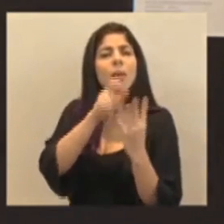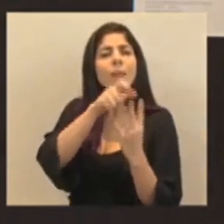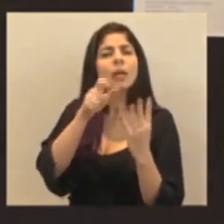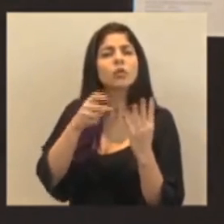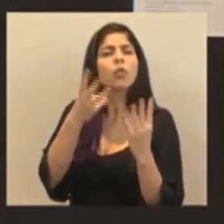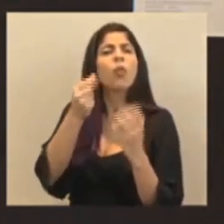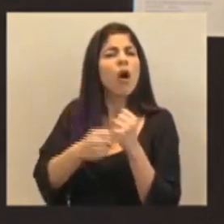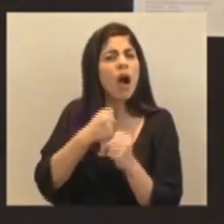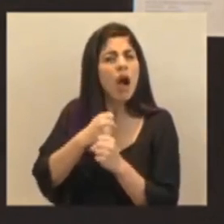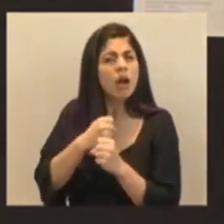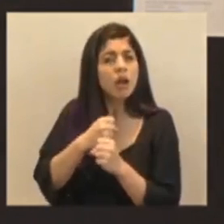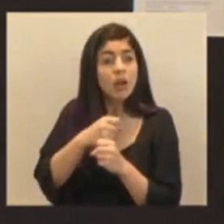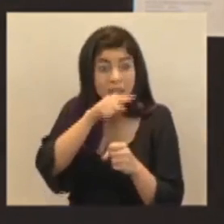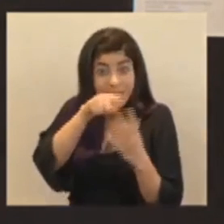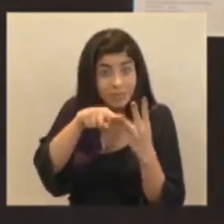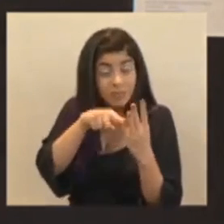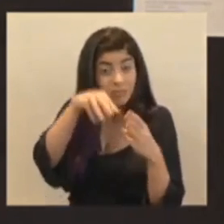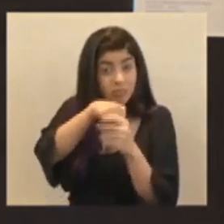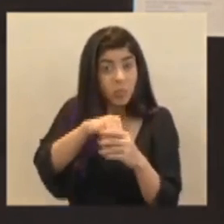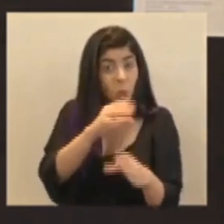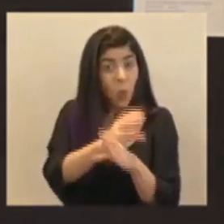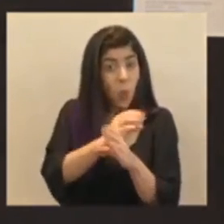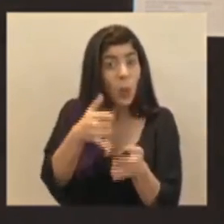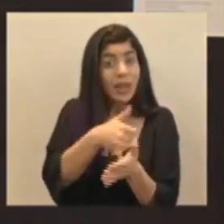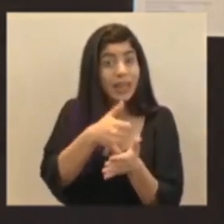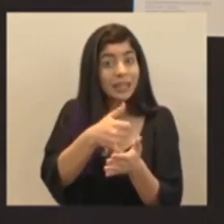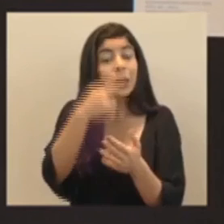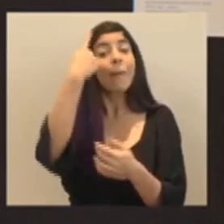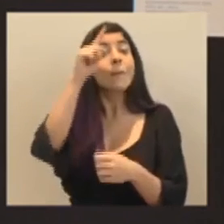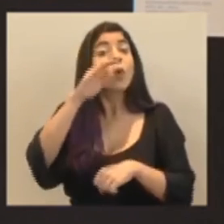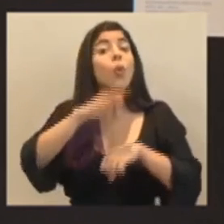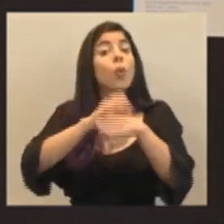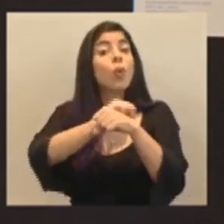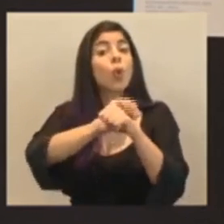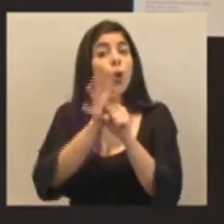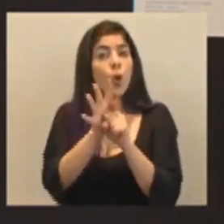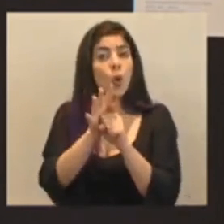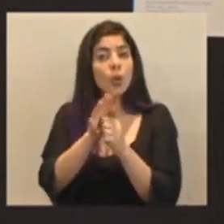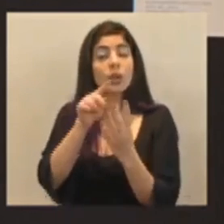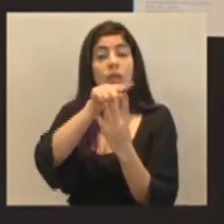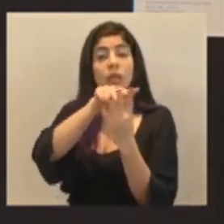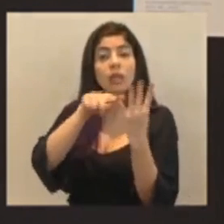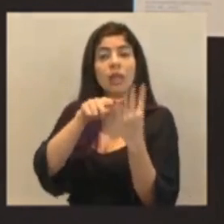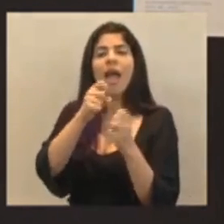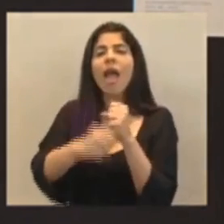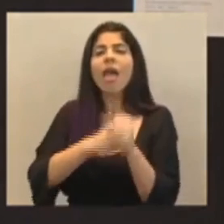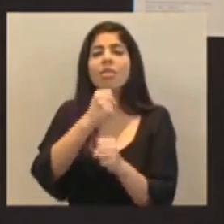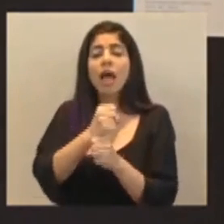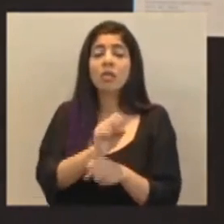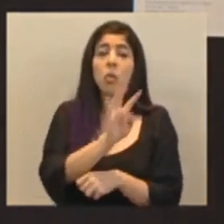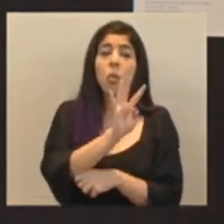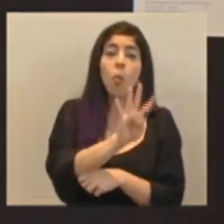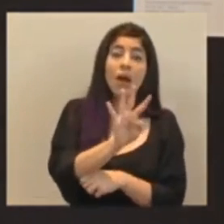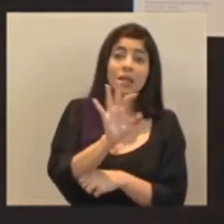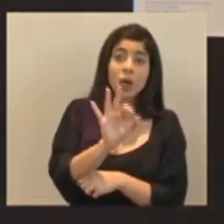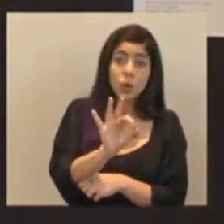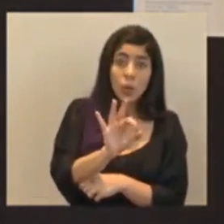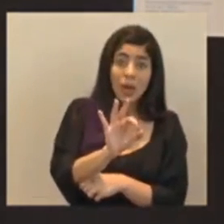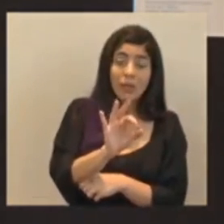personas en cuidados intensivos por COVID-19. Tienen edades de 49,